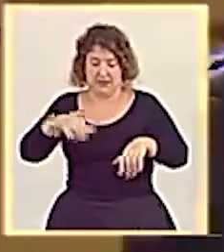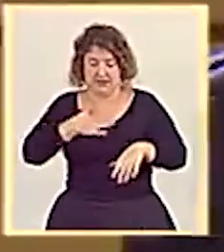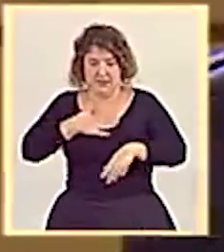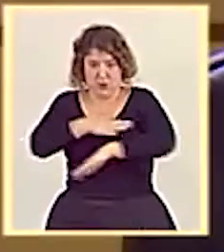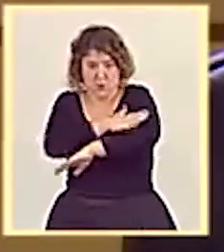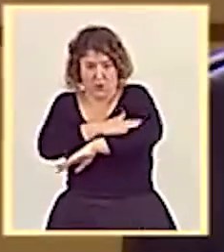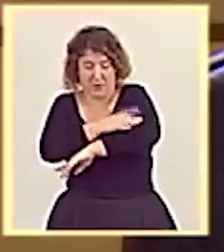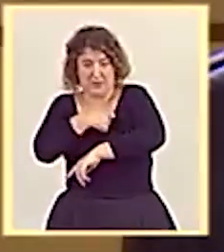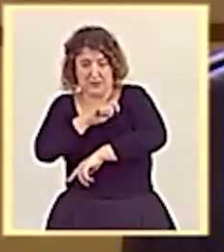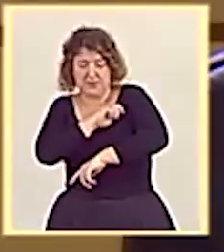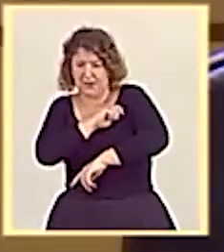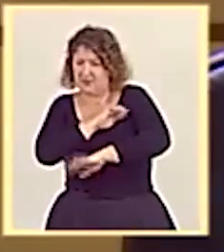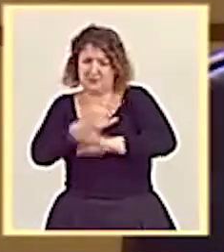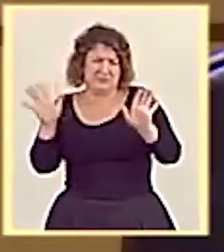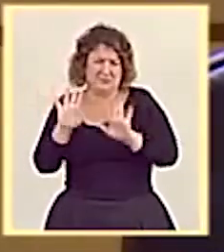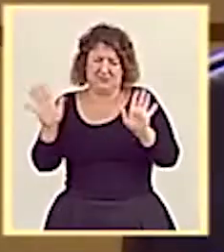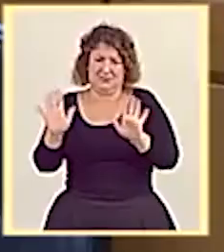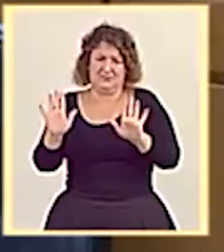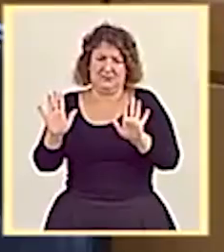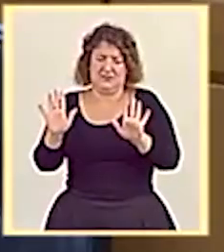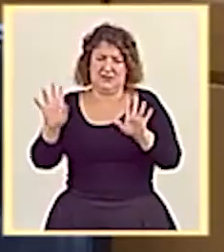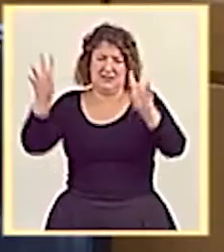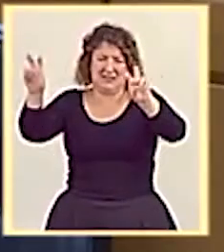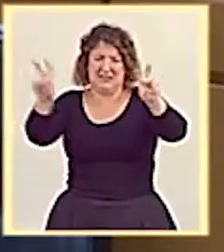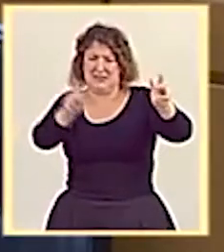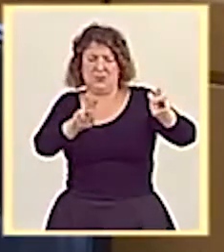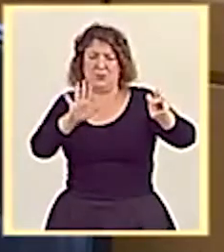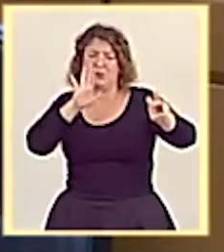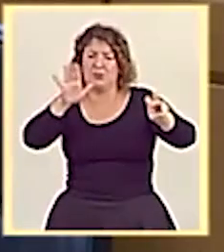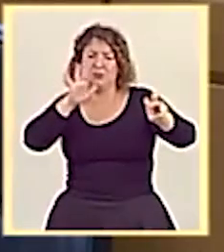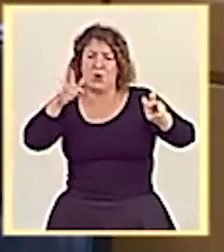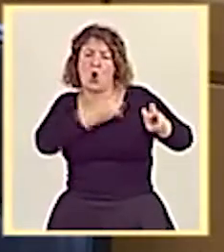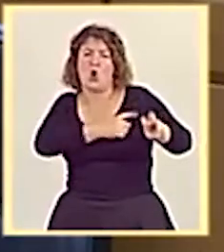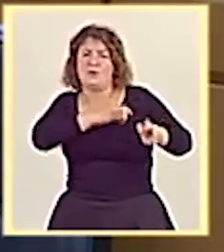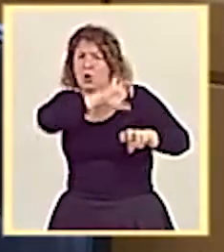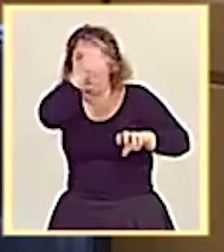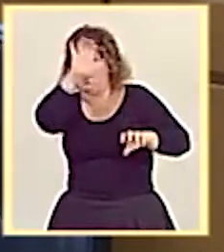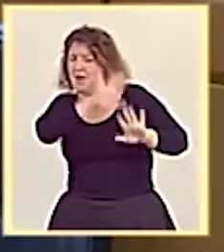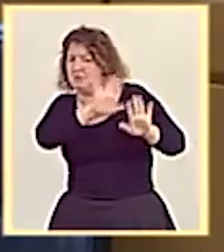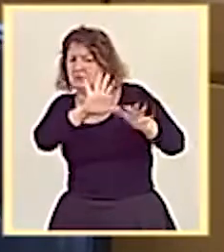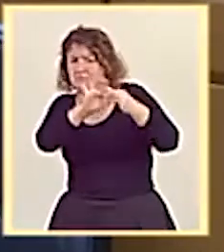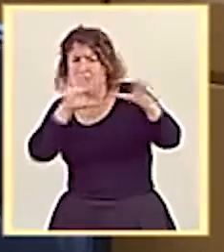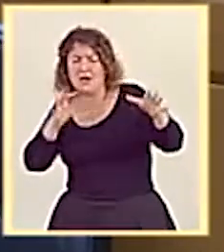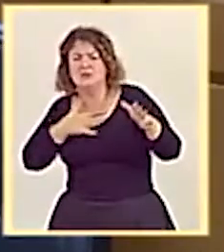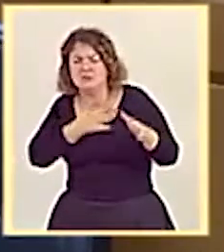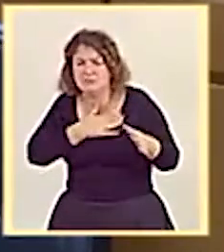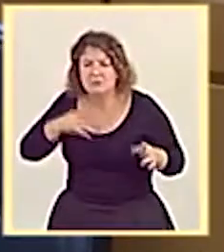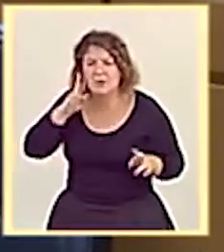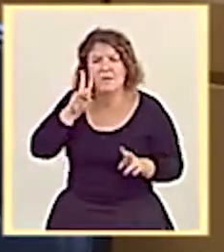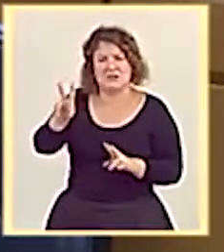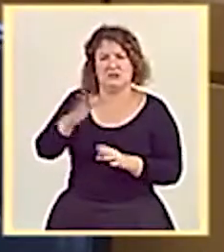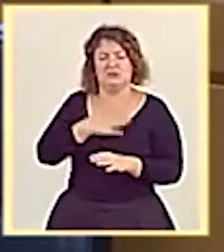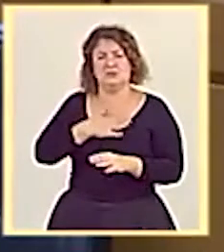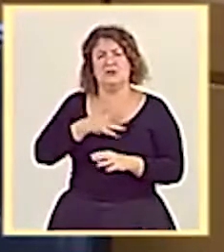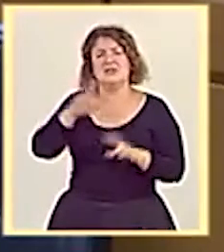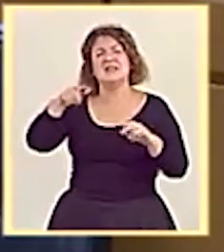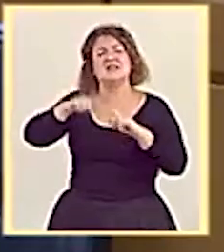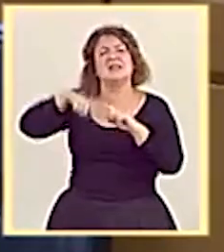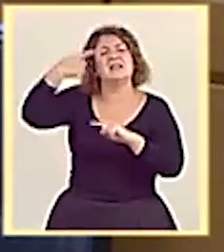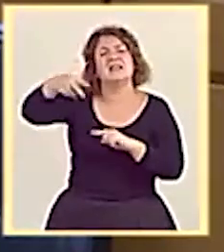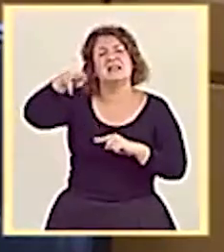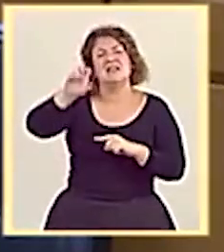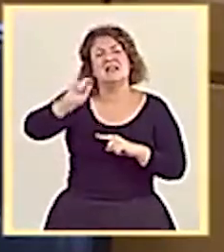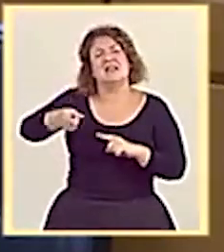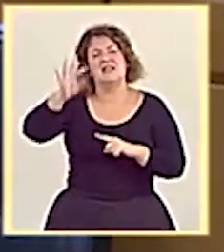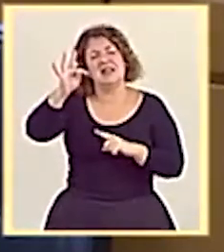propio Gobierno de España, con independencia de cuestiones que vienen marcadas por la Comisión Europea. También decirle que el programa Next Generation, el que